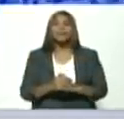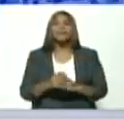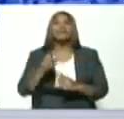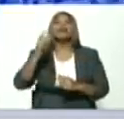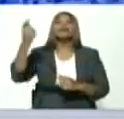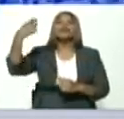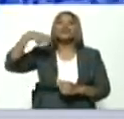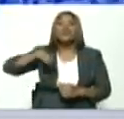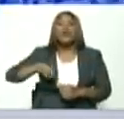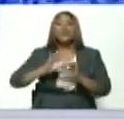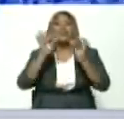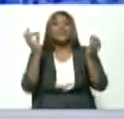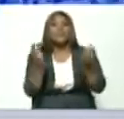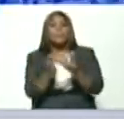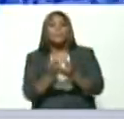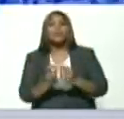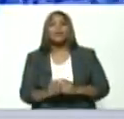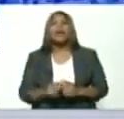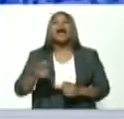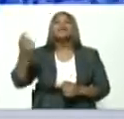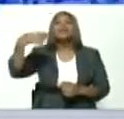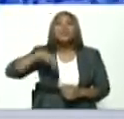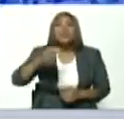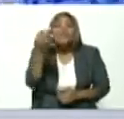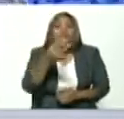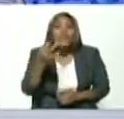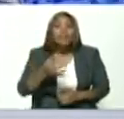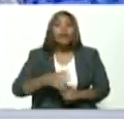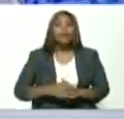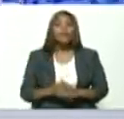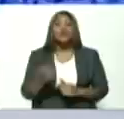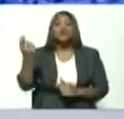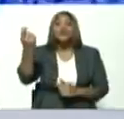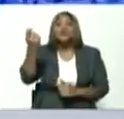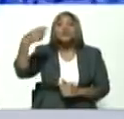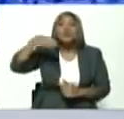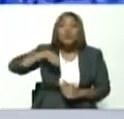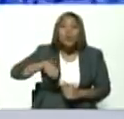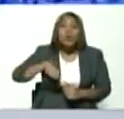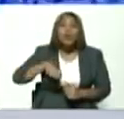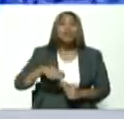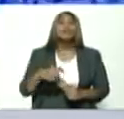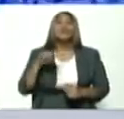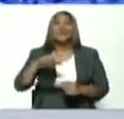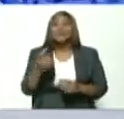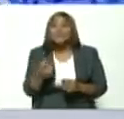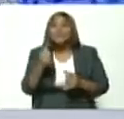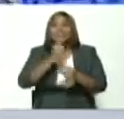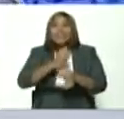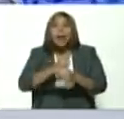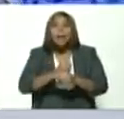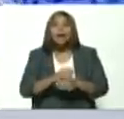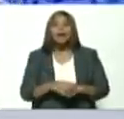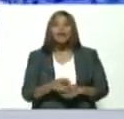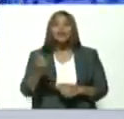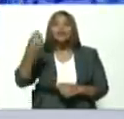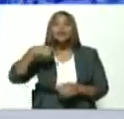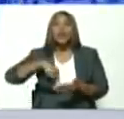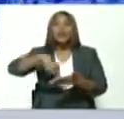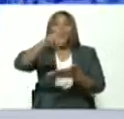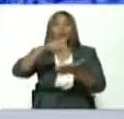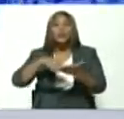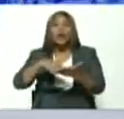de la familia, el ingreso real, el ingreso por salario, el ingreso por contratación